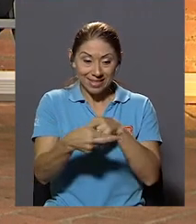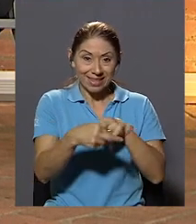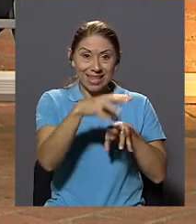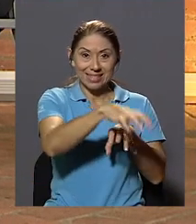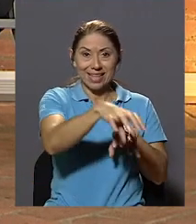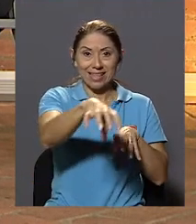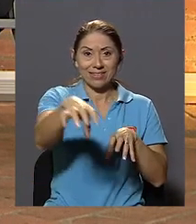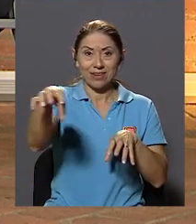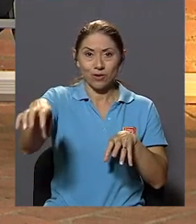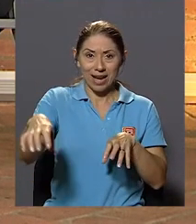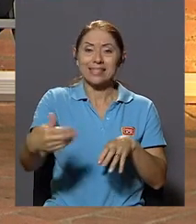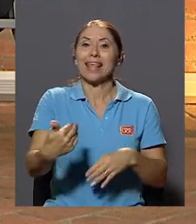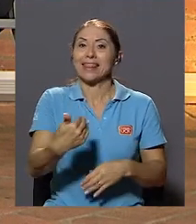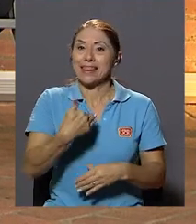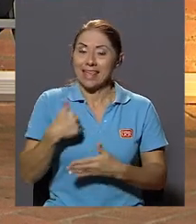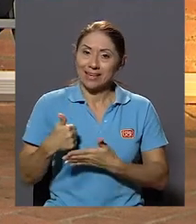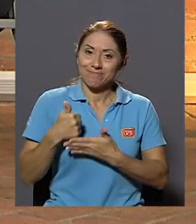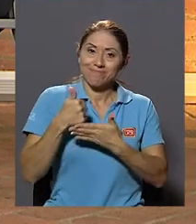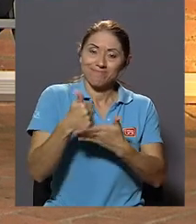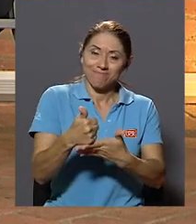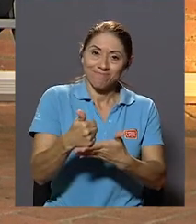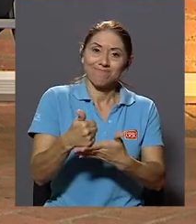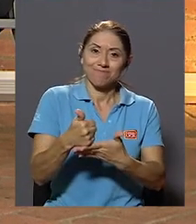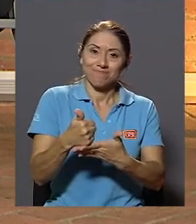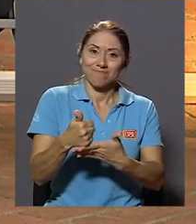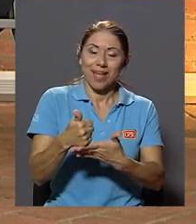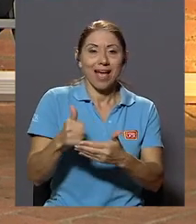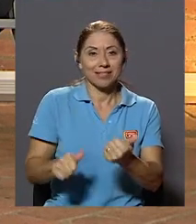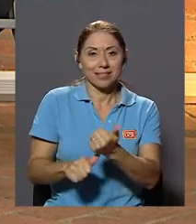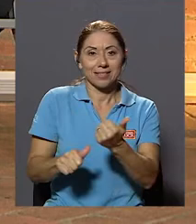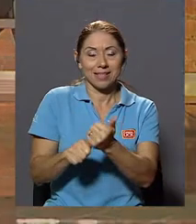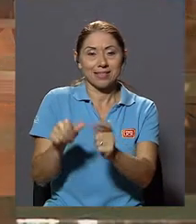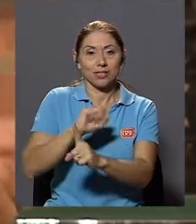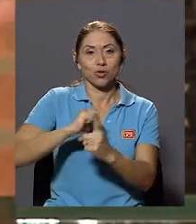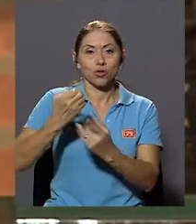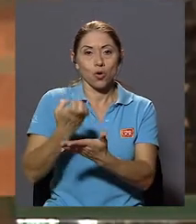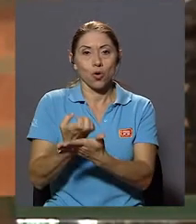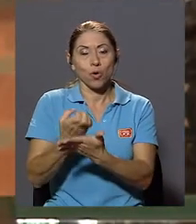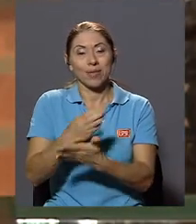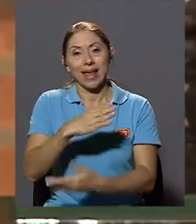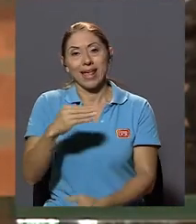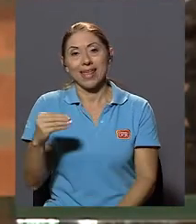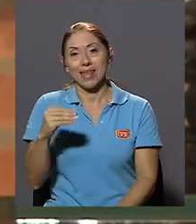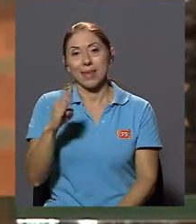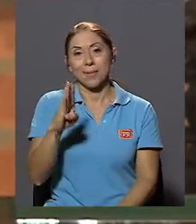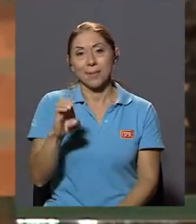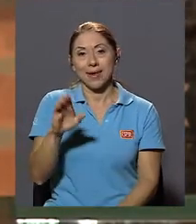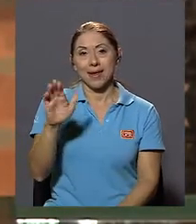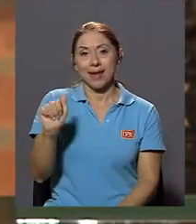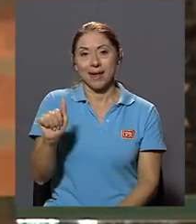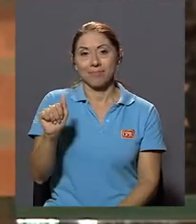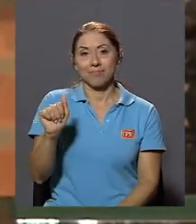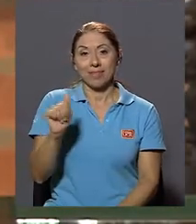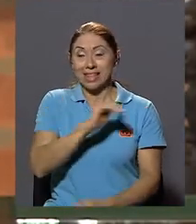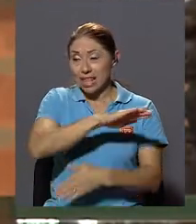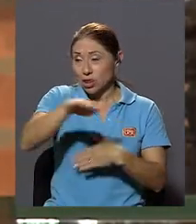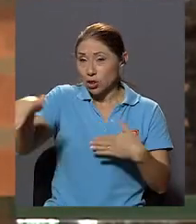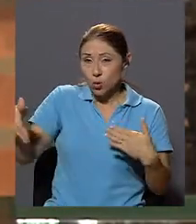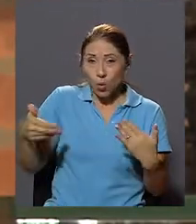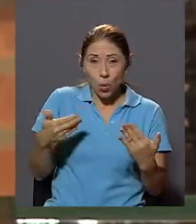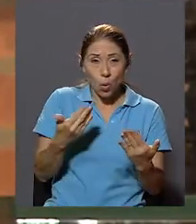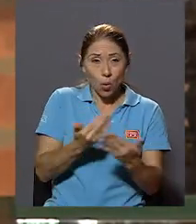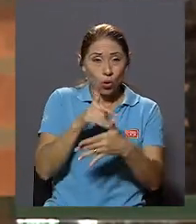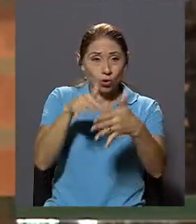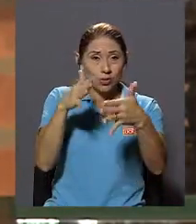Regionales Gozan De beca Y asistencia Socioeconómica Y de toda Nuestra población Estudiantil Más del